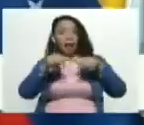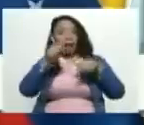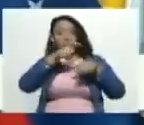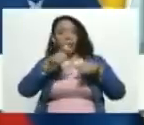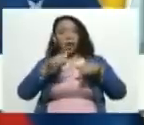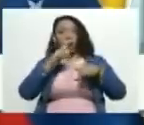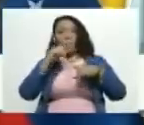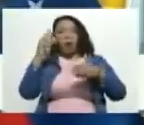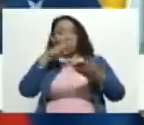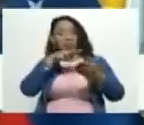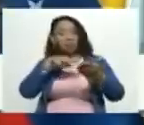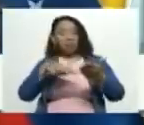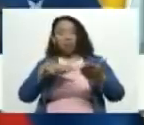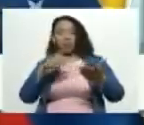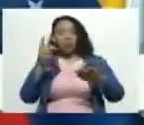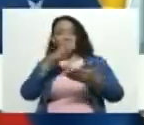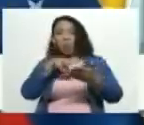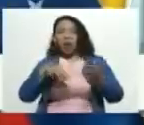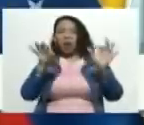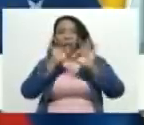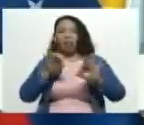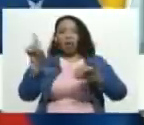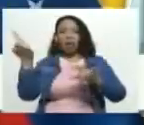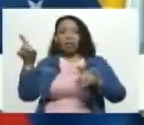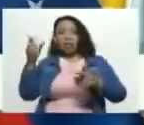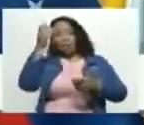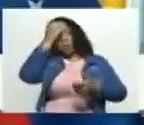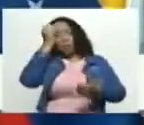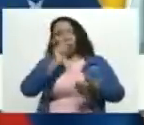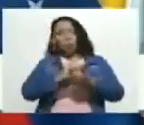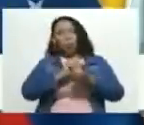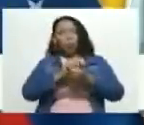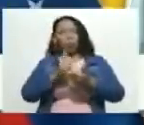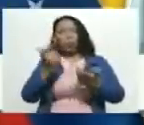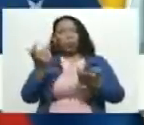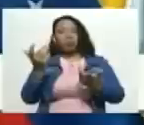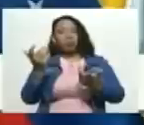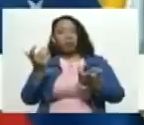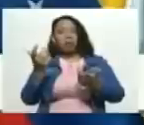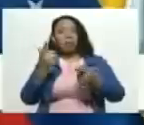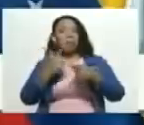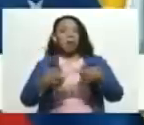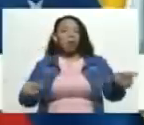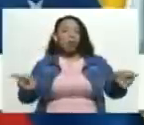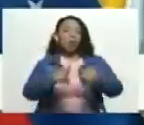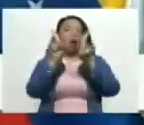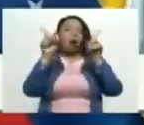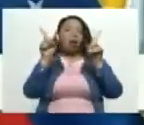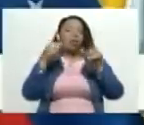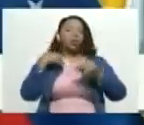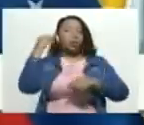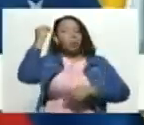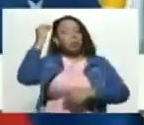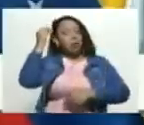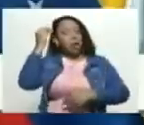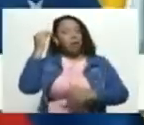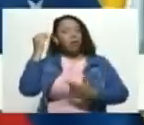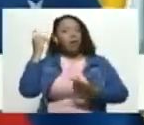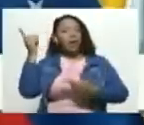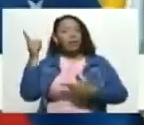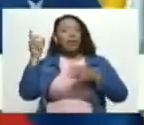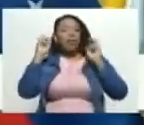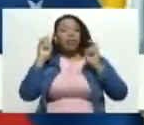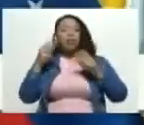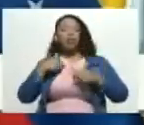habrá leído esta gente no lee son ígnaros pero igual me refiero a la